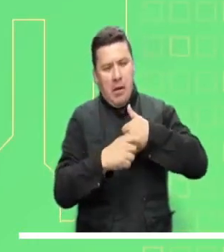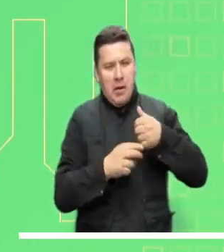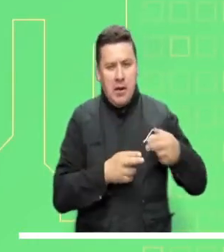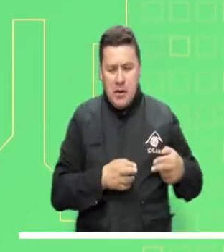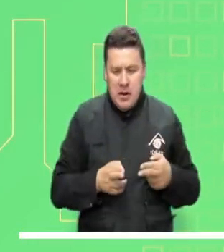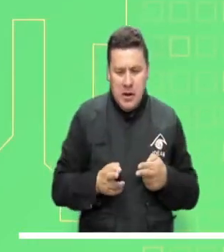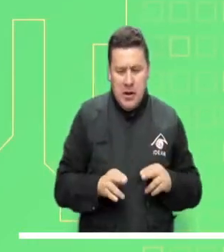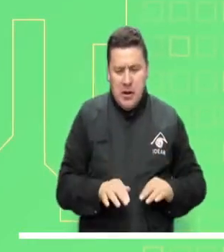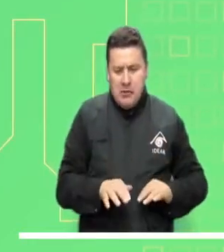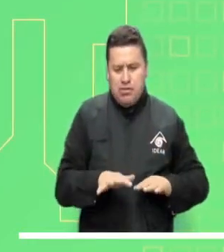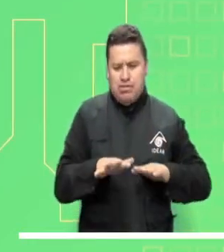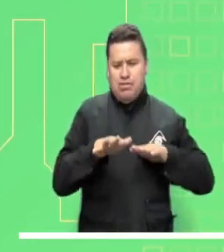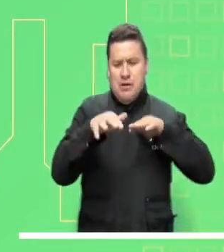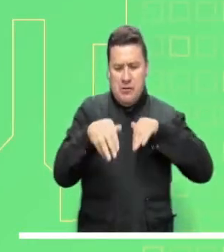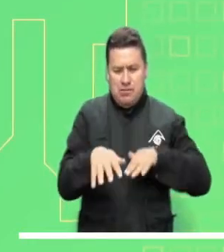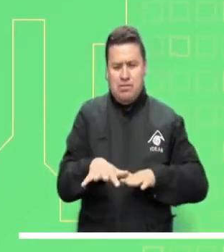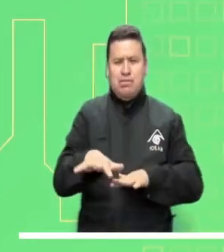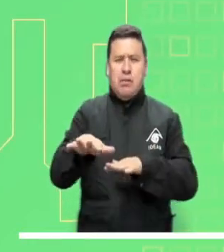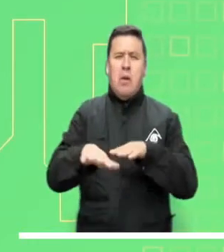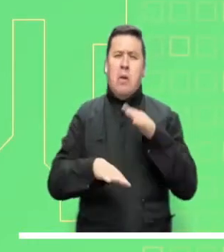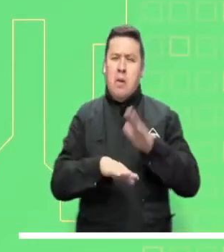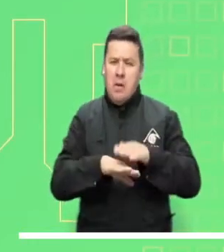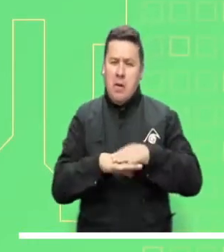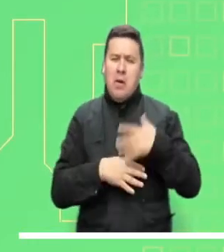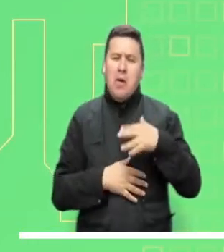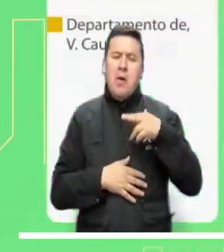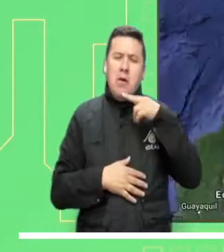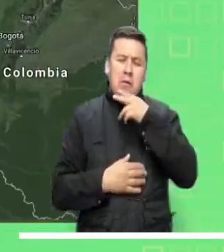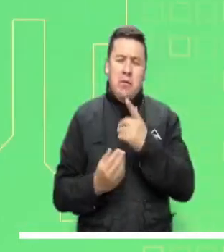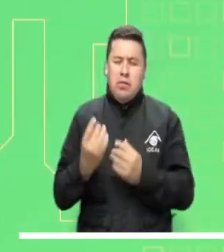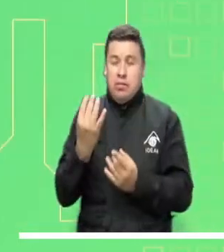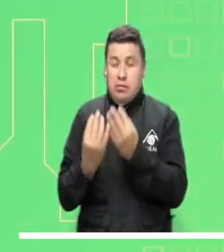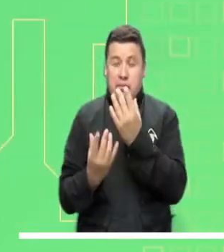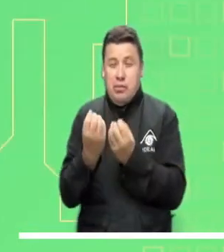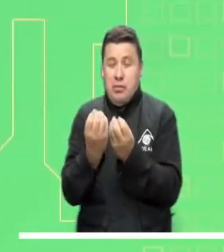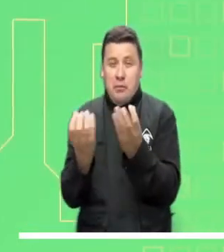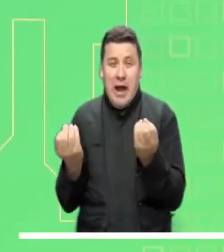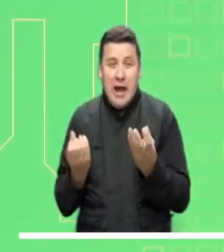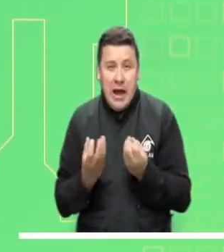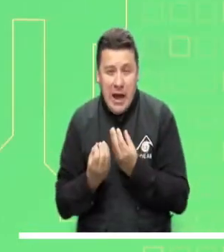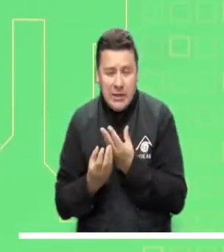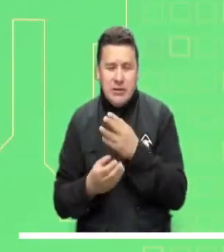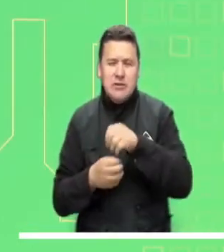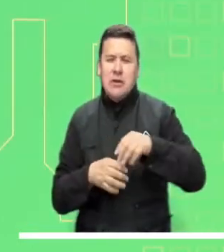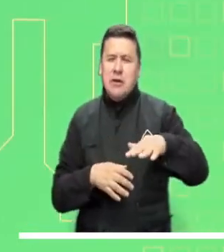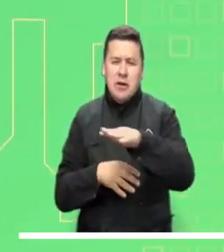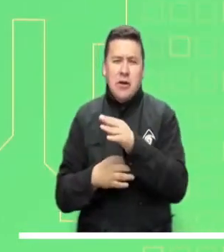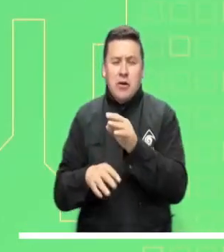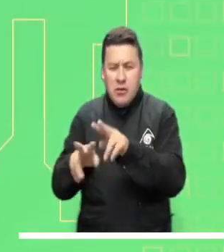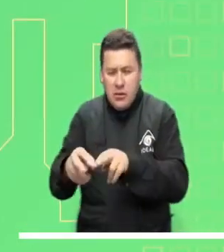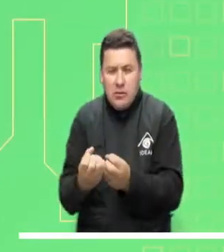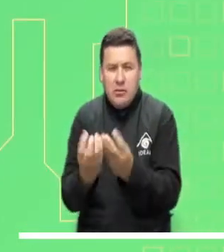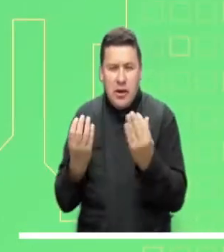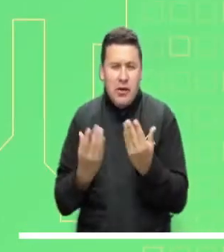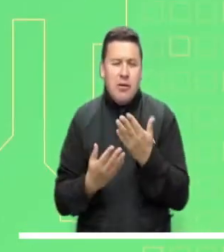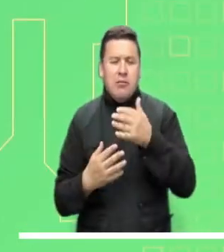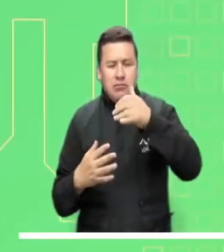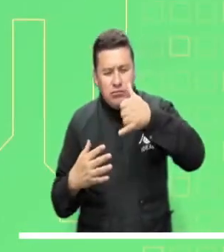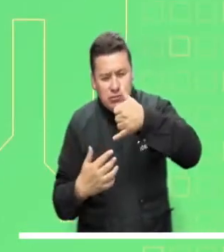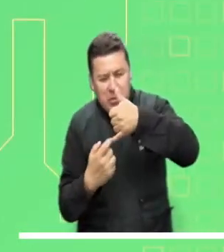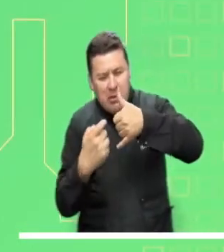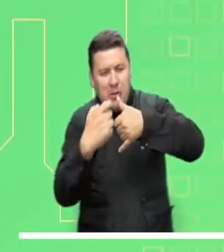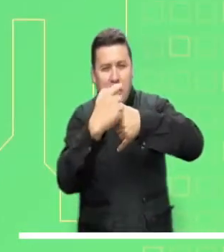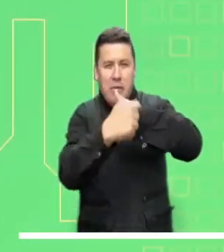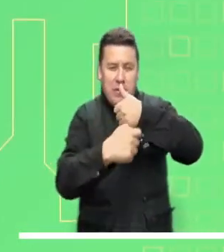alerta roja por crecientes súbitas en los ríos de la Sierra Nevada de Santa Marta. Alerta naranja por alta probabilidad de incendios en cultivos y